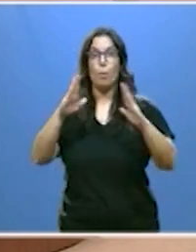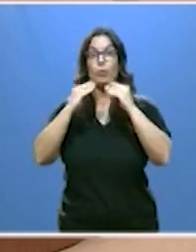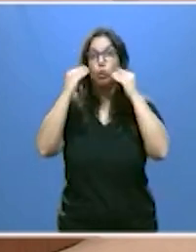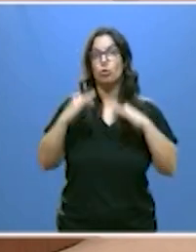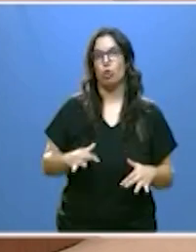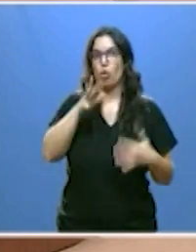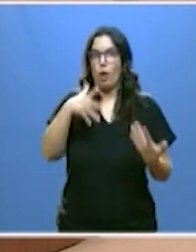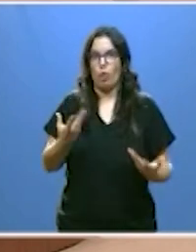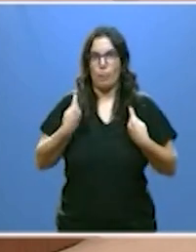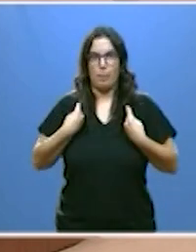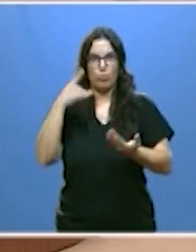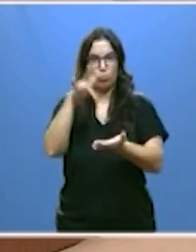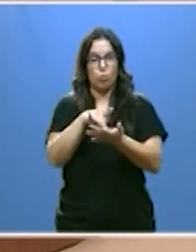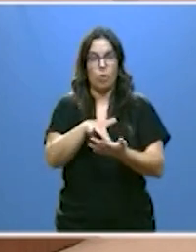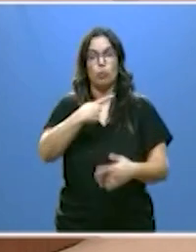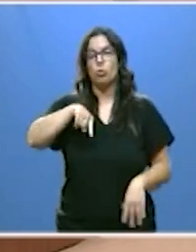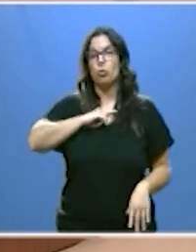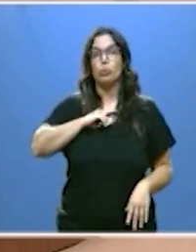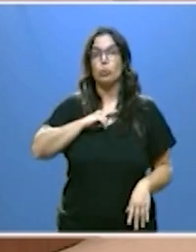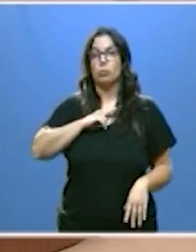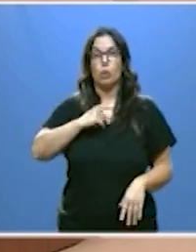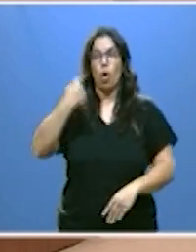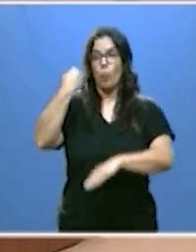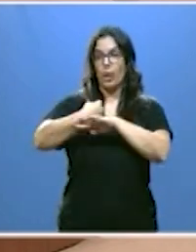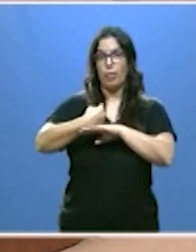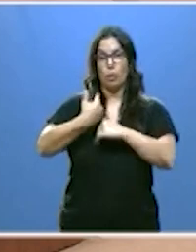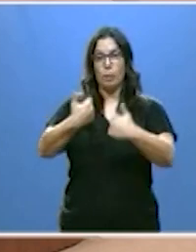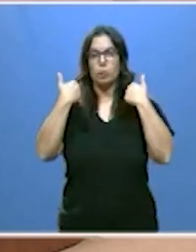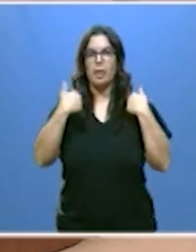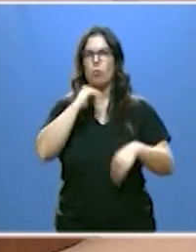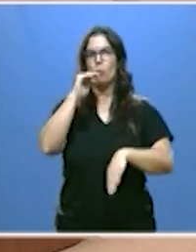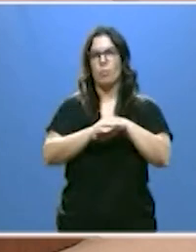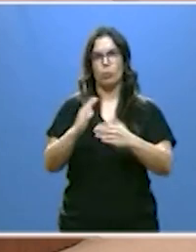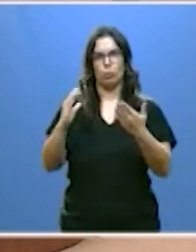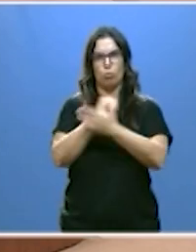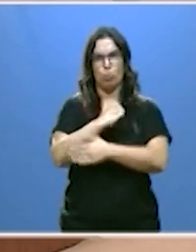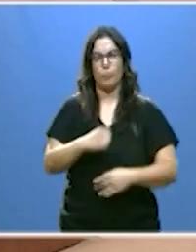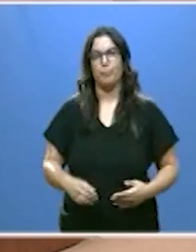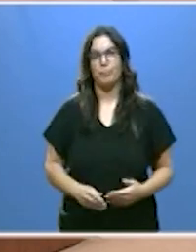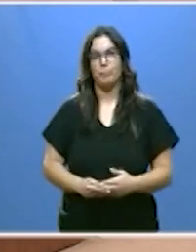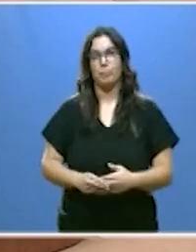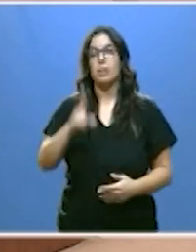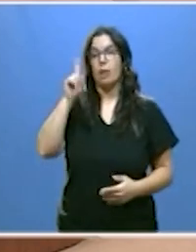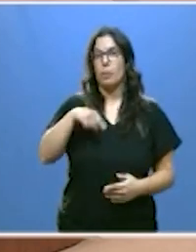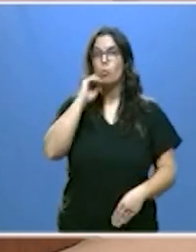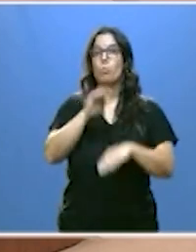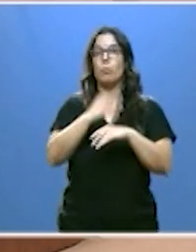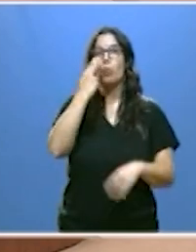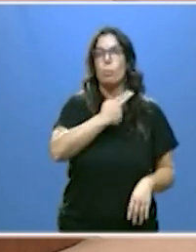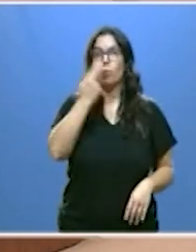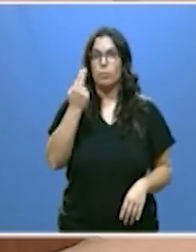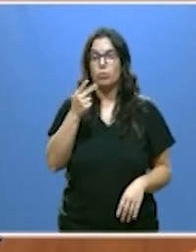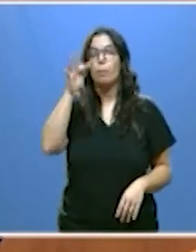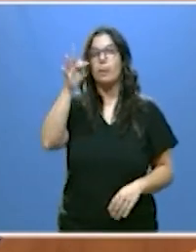el que vivimos estamos cumpliendo con nuestras obligaciones y responsabilidades con nuestros compromisos y con